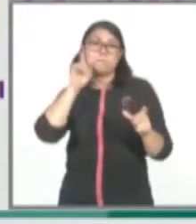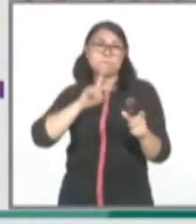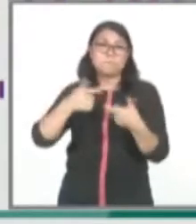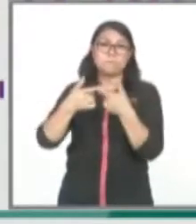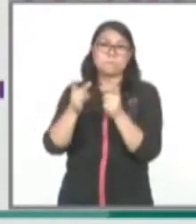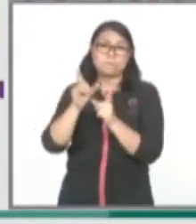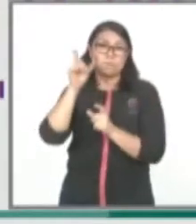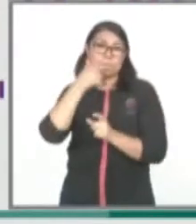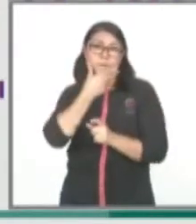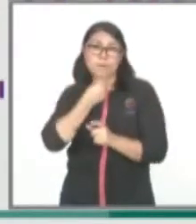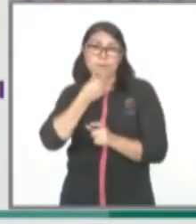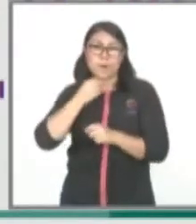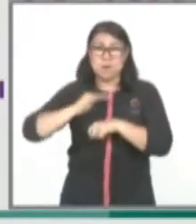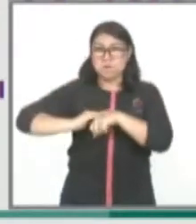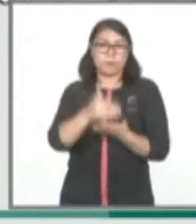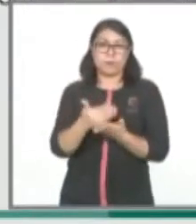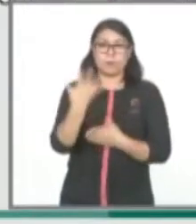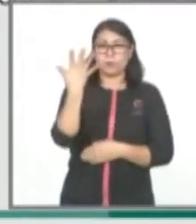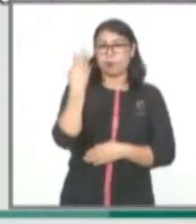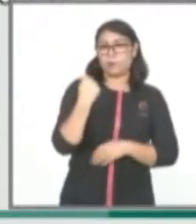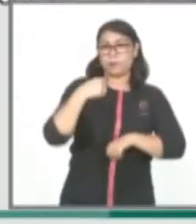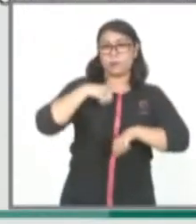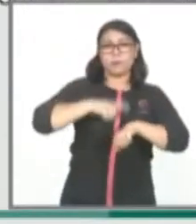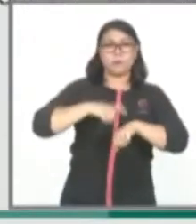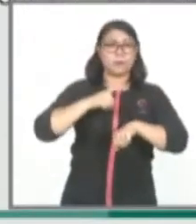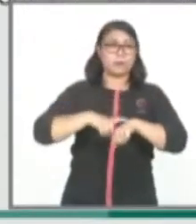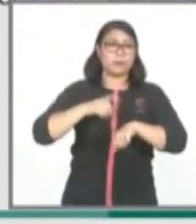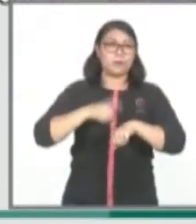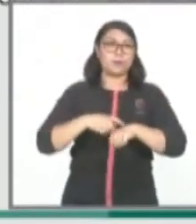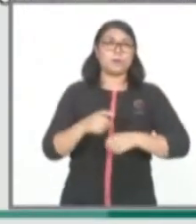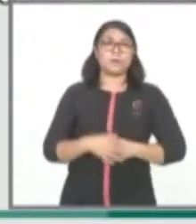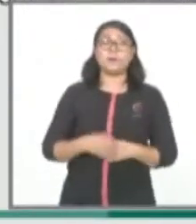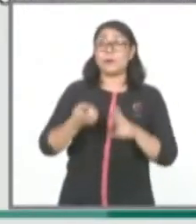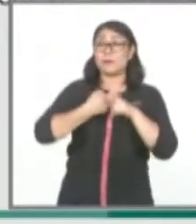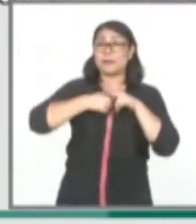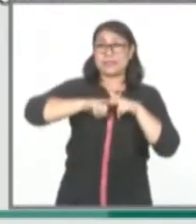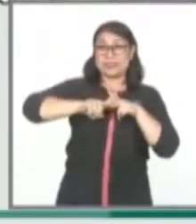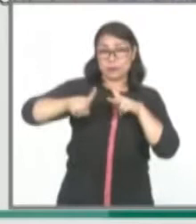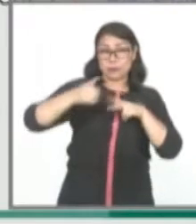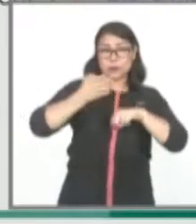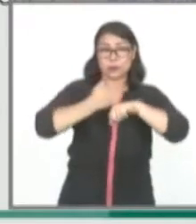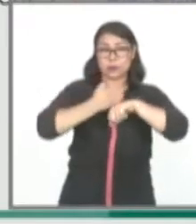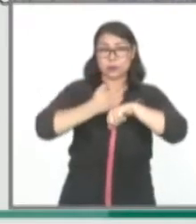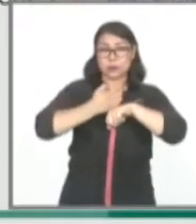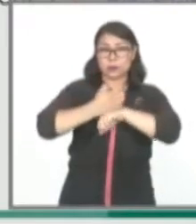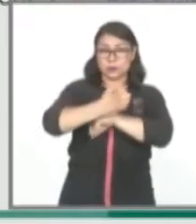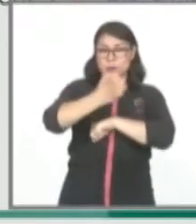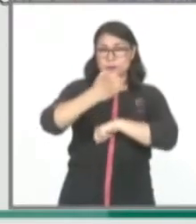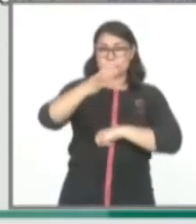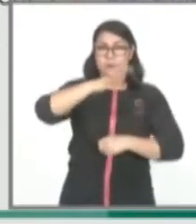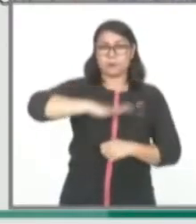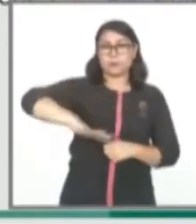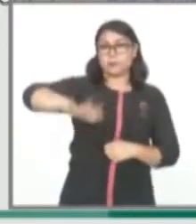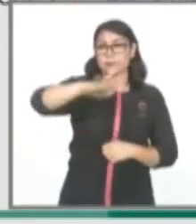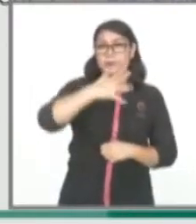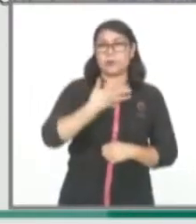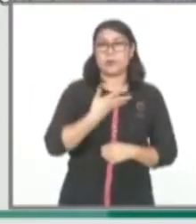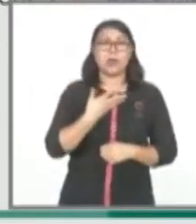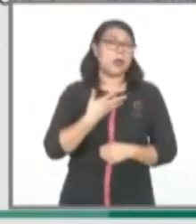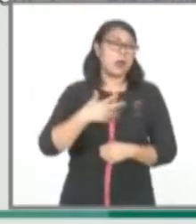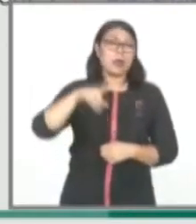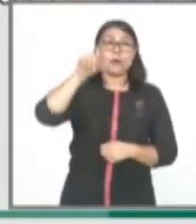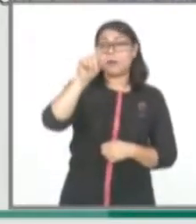.371 defunciones en Oaxaca. Iniciamos con el panorama estatal. Observamos que llevamos 22